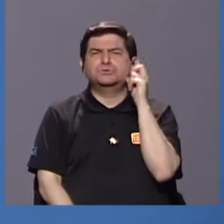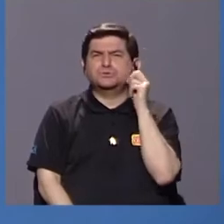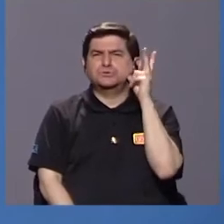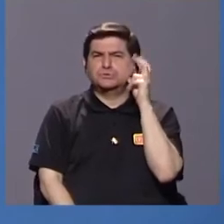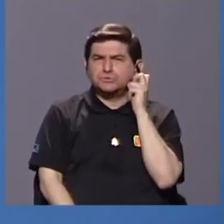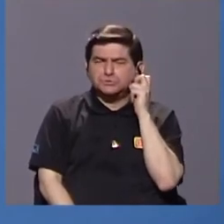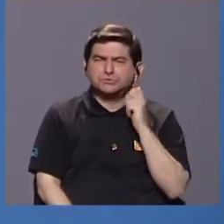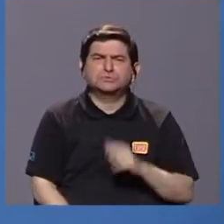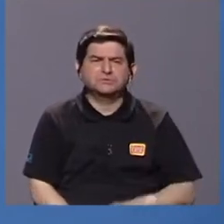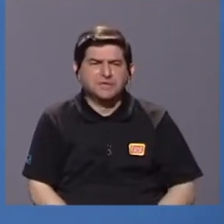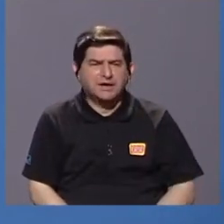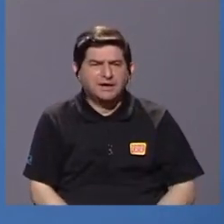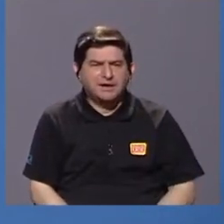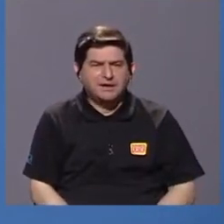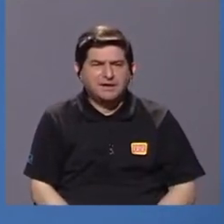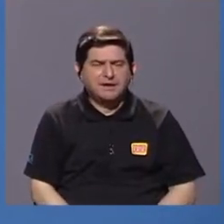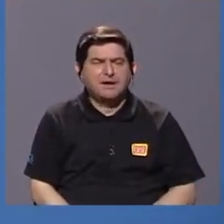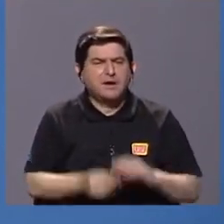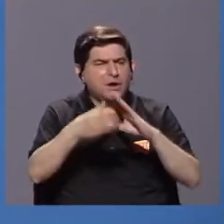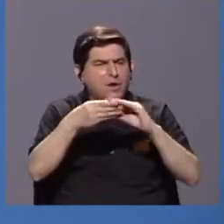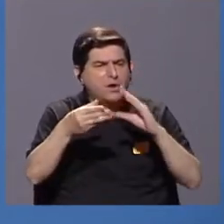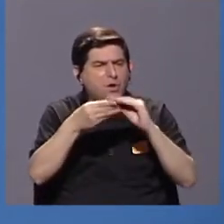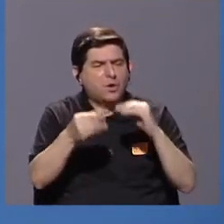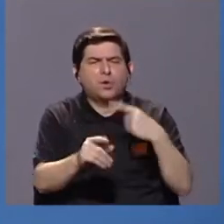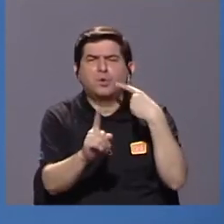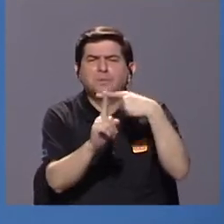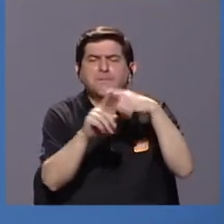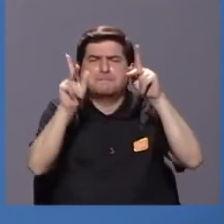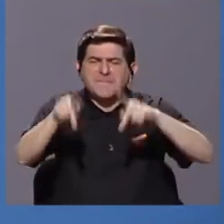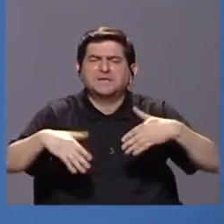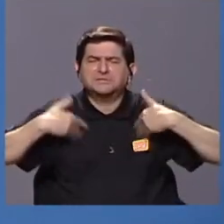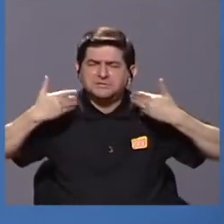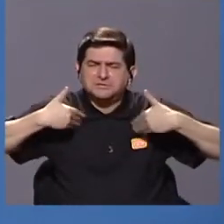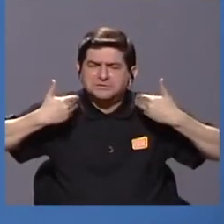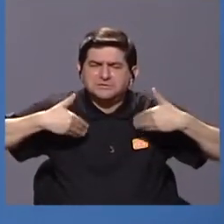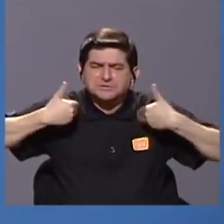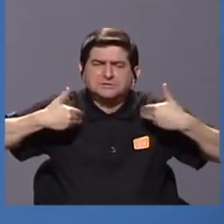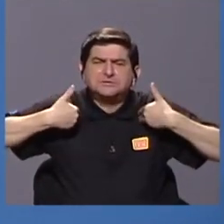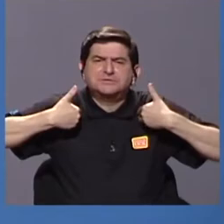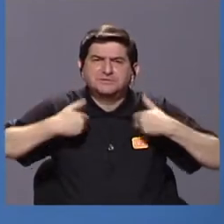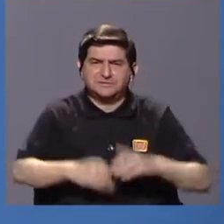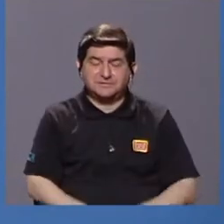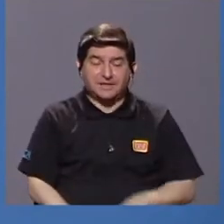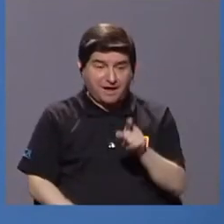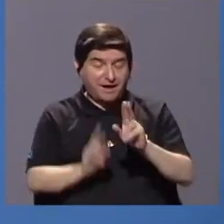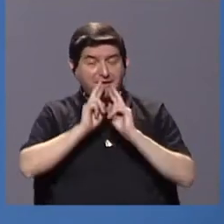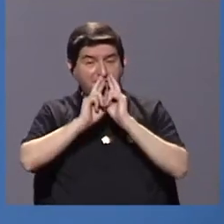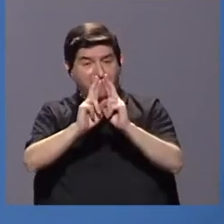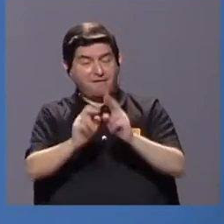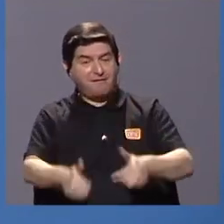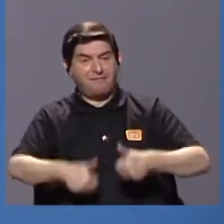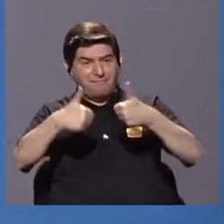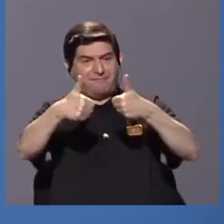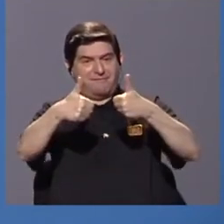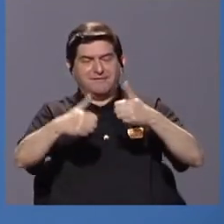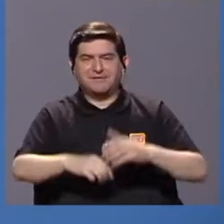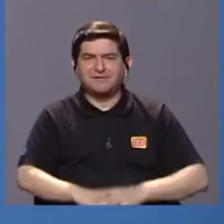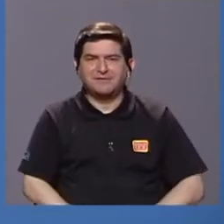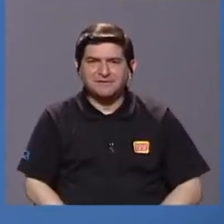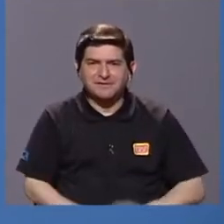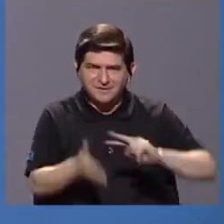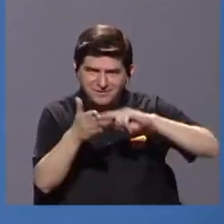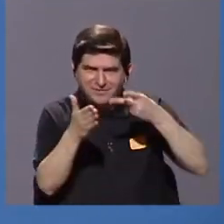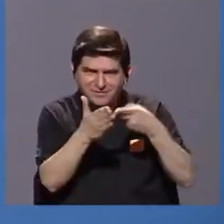comentarios positivos. La gente está muy contenta por el resultado, ¿verdad?, de